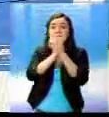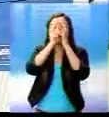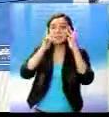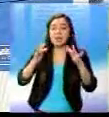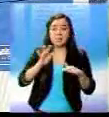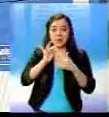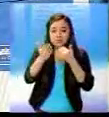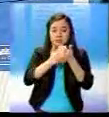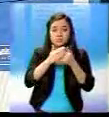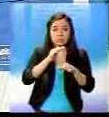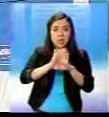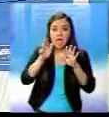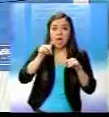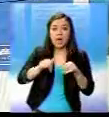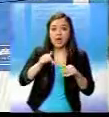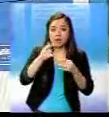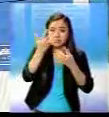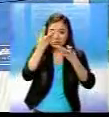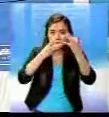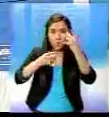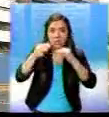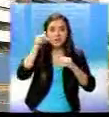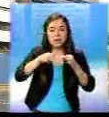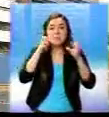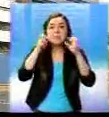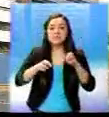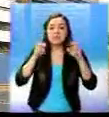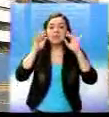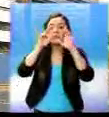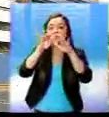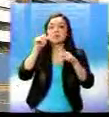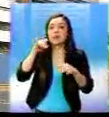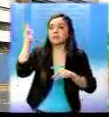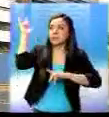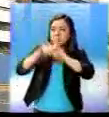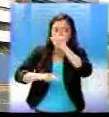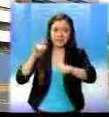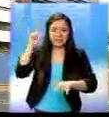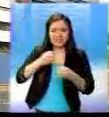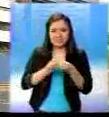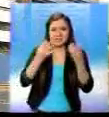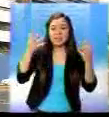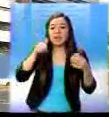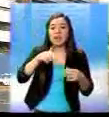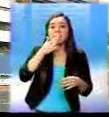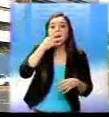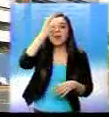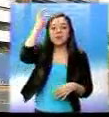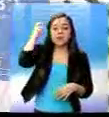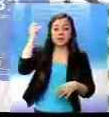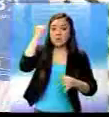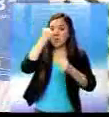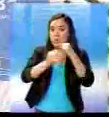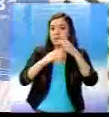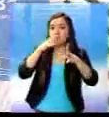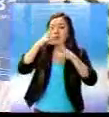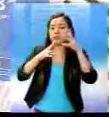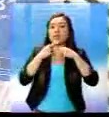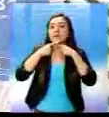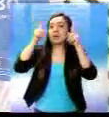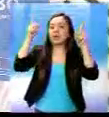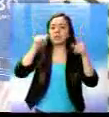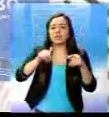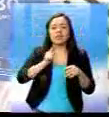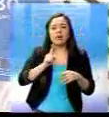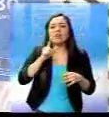falta para el 21 de diciembre. Ese día concluirá el quinto sol establecido en el calendario maya de la cuenta larga, con lo que inicia una